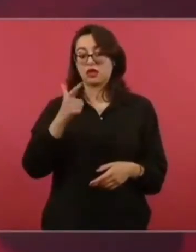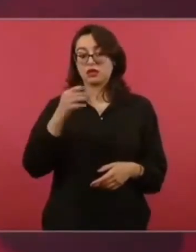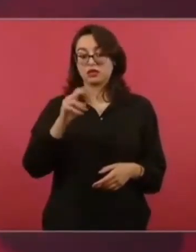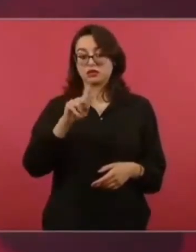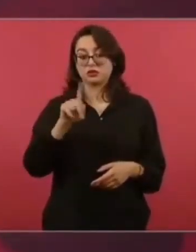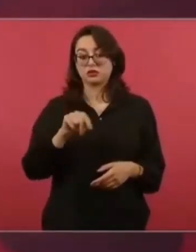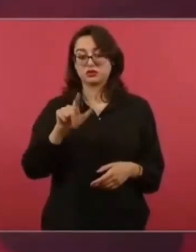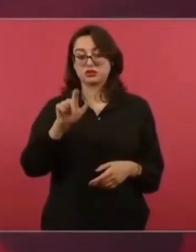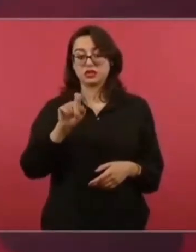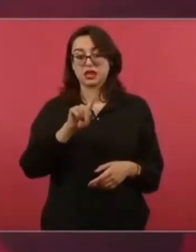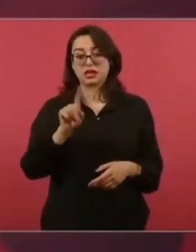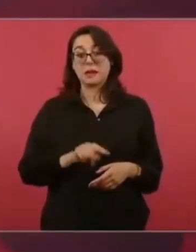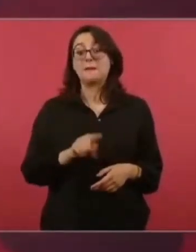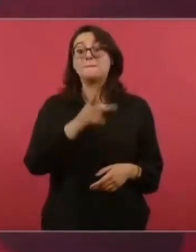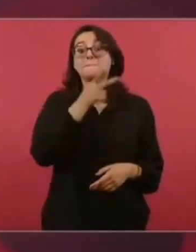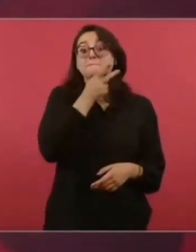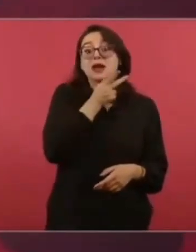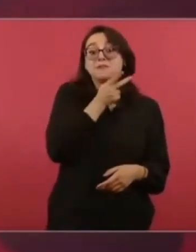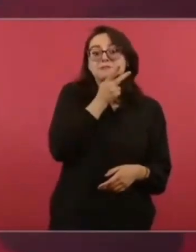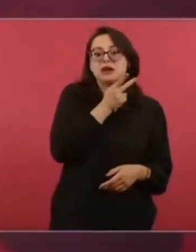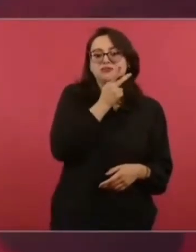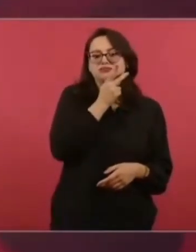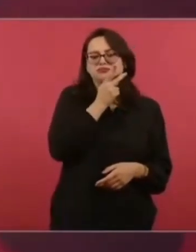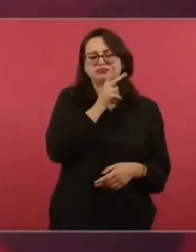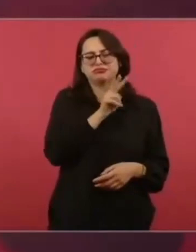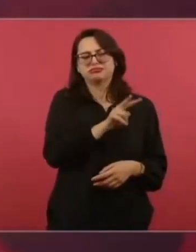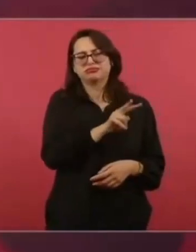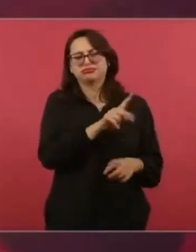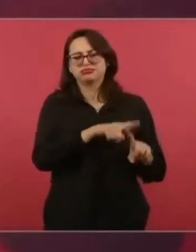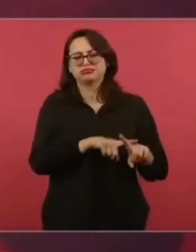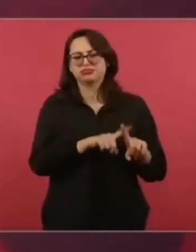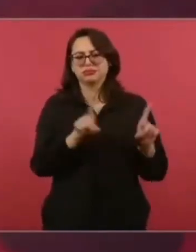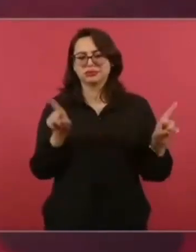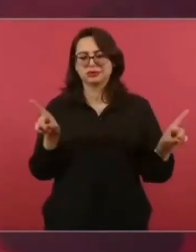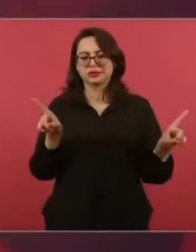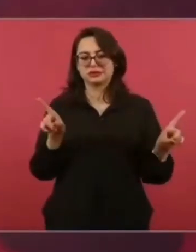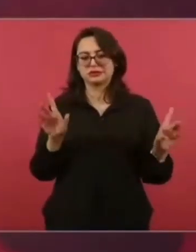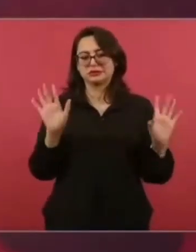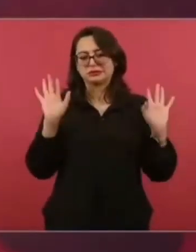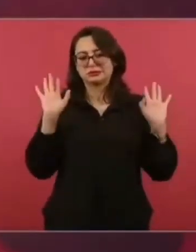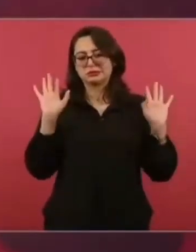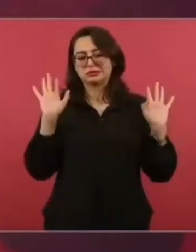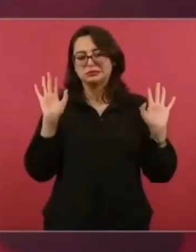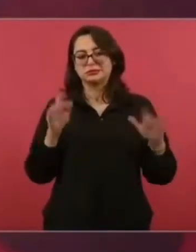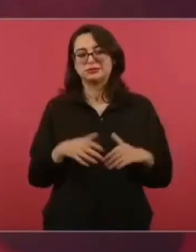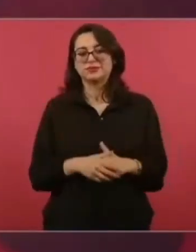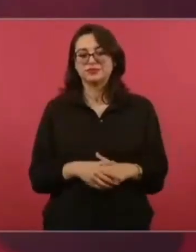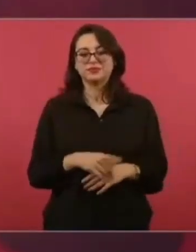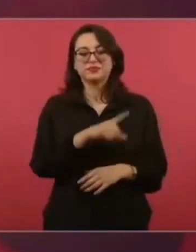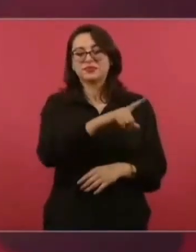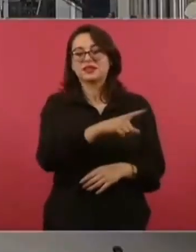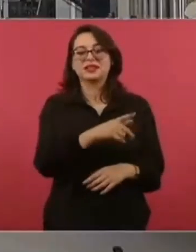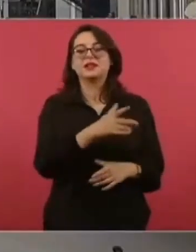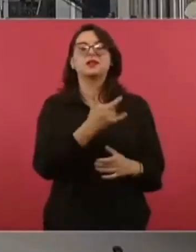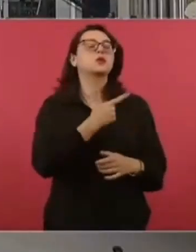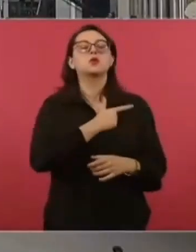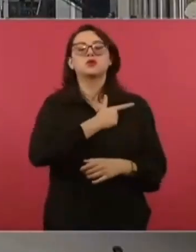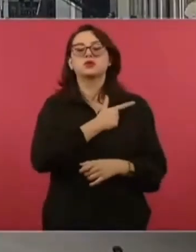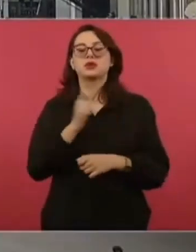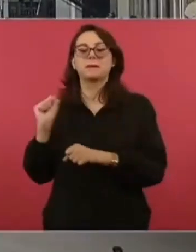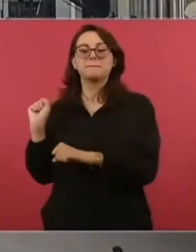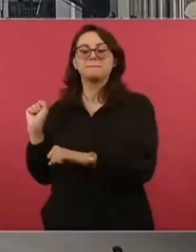ya es otra cosa. Bueno, presidente. le gusta el béisbol, igual que a mí.